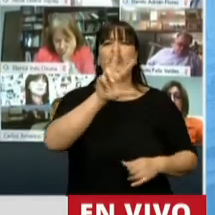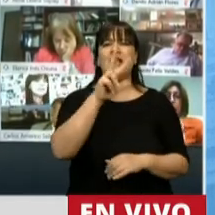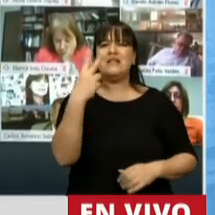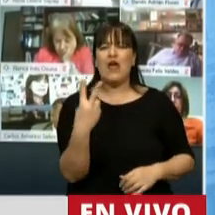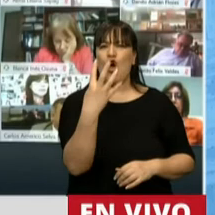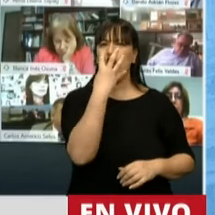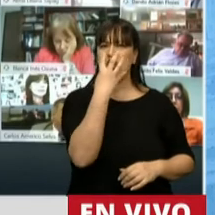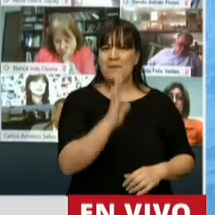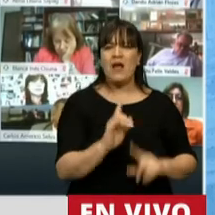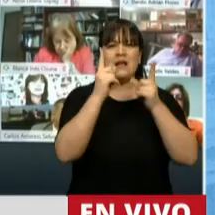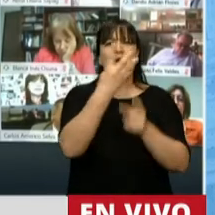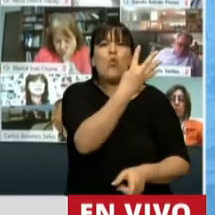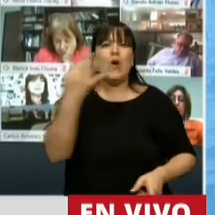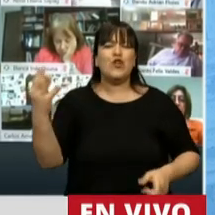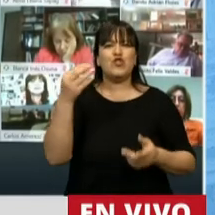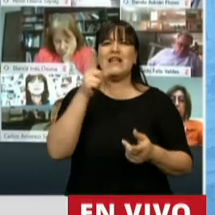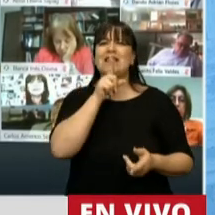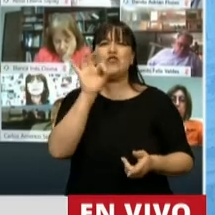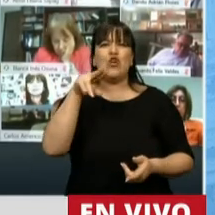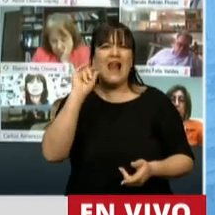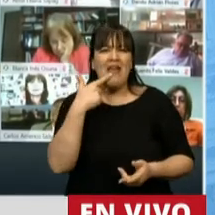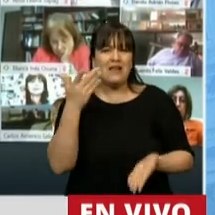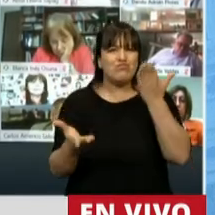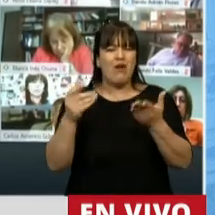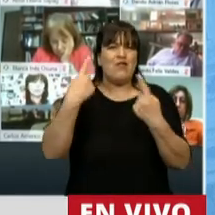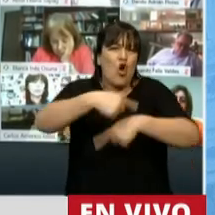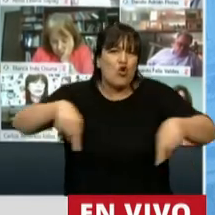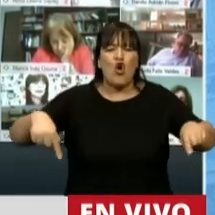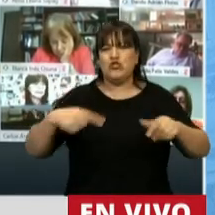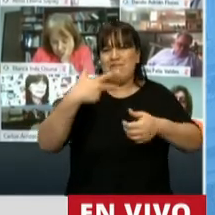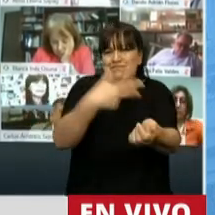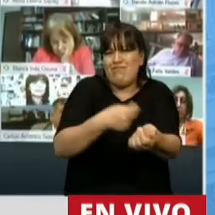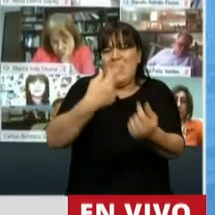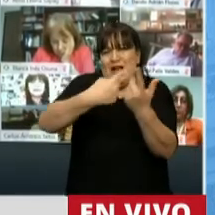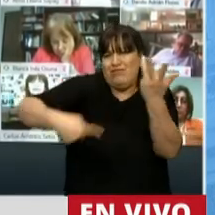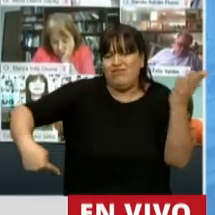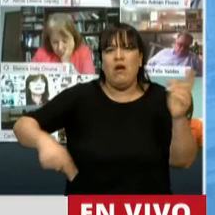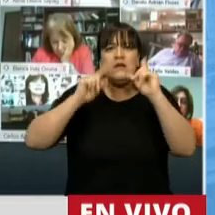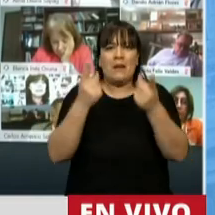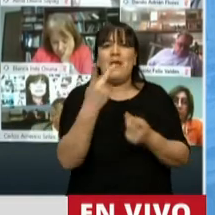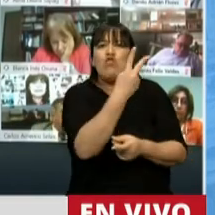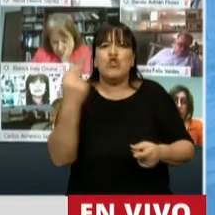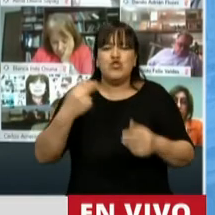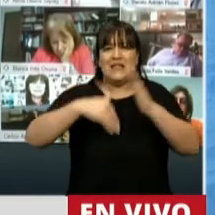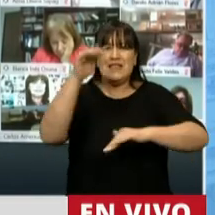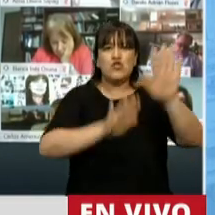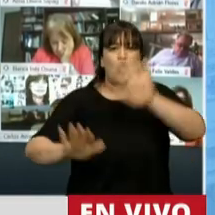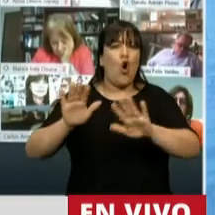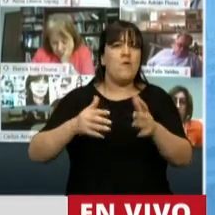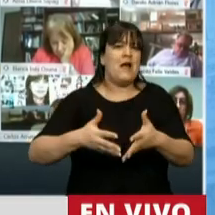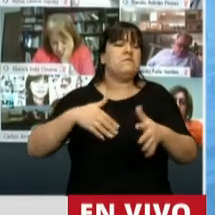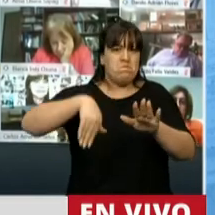y 400 toneladas de insul. Además de activar y finalizar más de 200 obras. El IFE, que